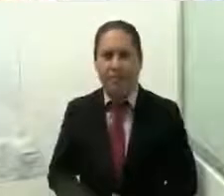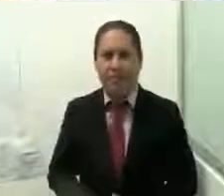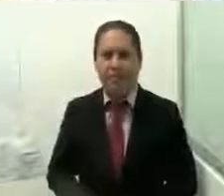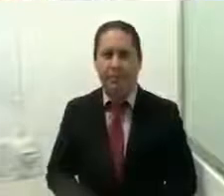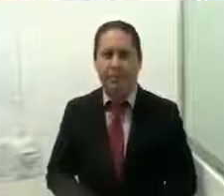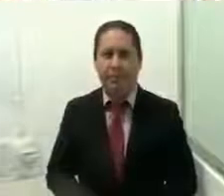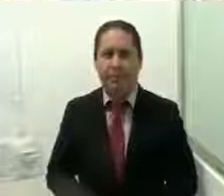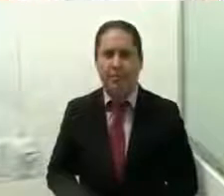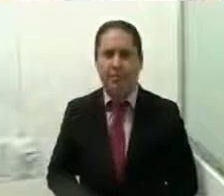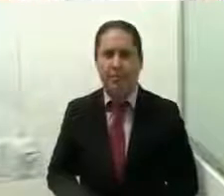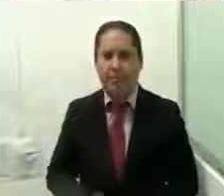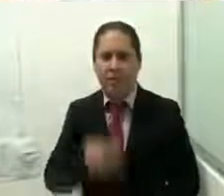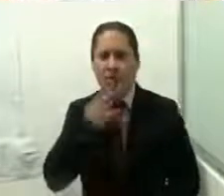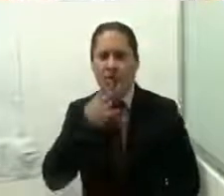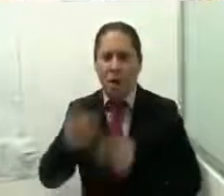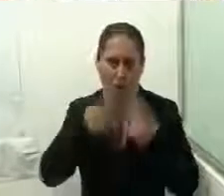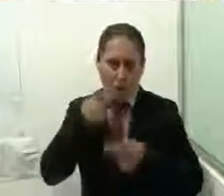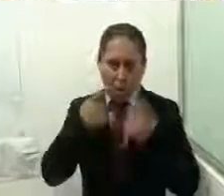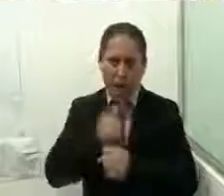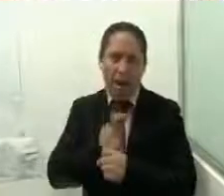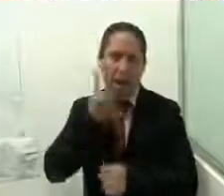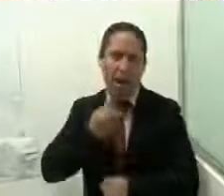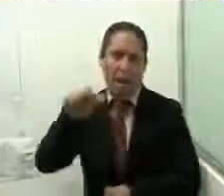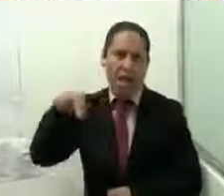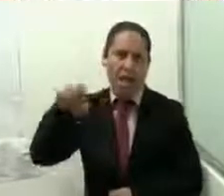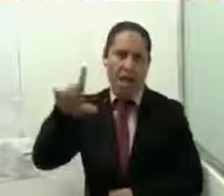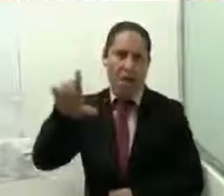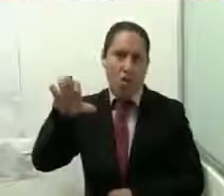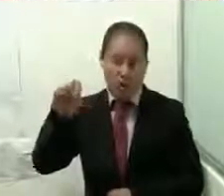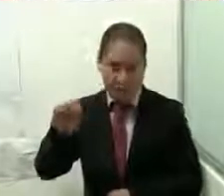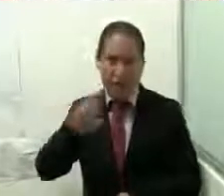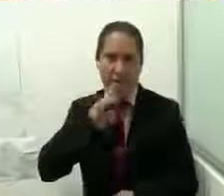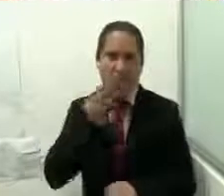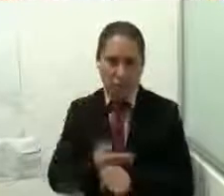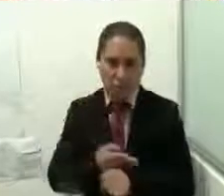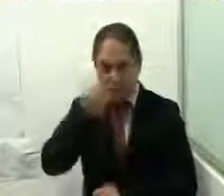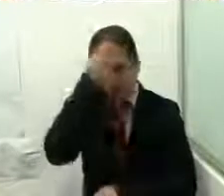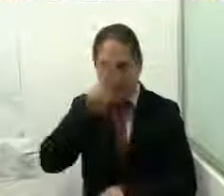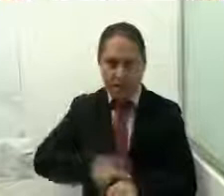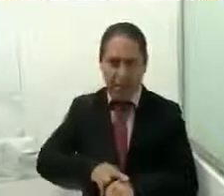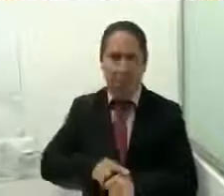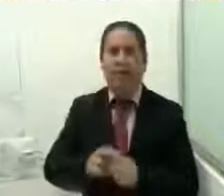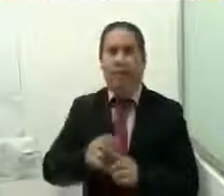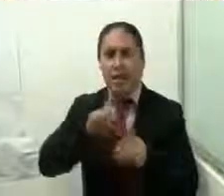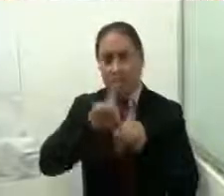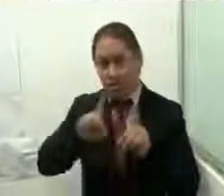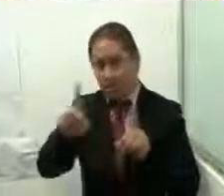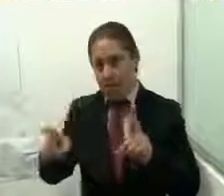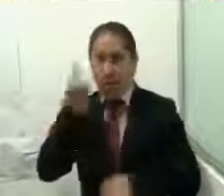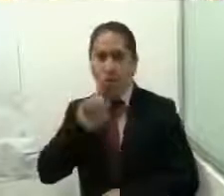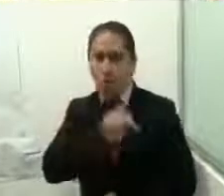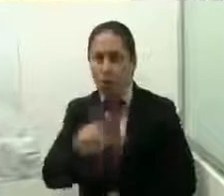Tiene el uso de la palabra la ciudadana licenciada Ana Luisa Rodríguez Gómez, encargada del despacho de la Secretaría de Desarrollo y Empoderamiento de las Mujeres.